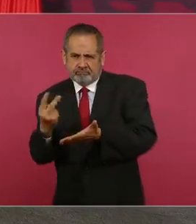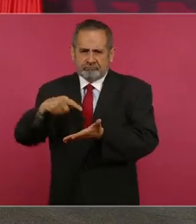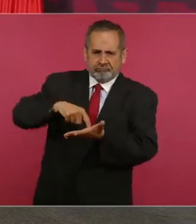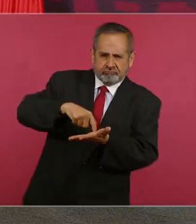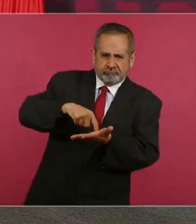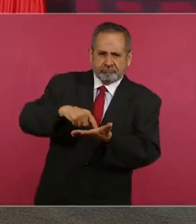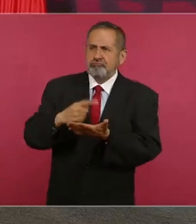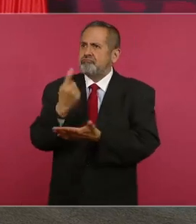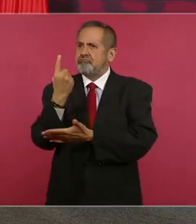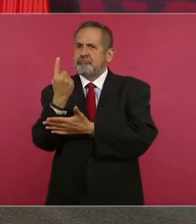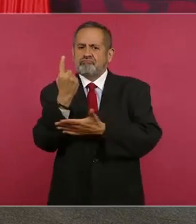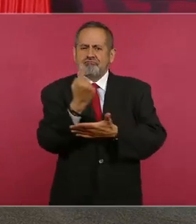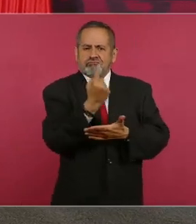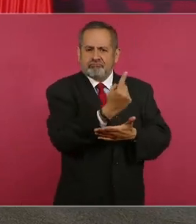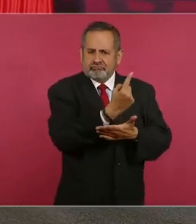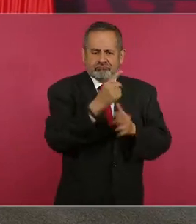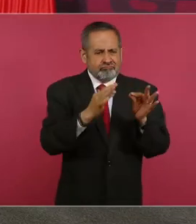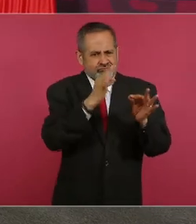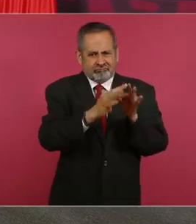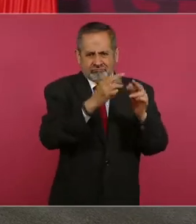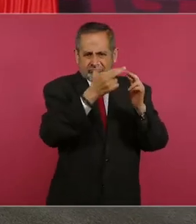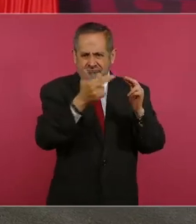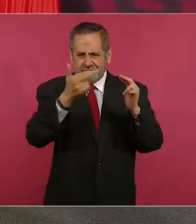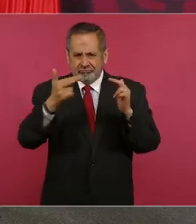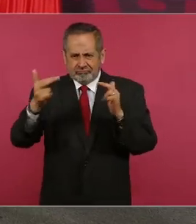cuántos han restablecido?